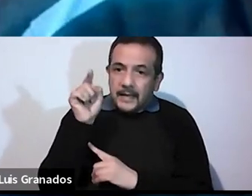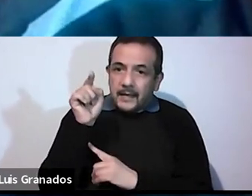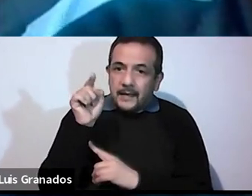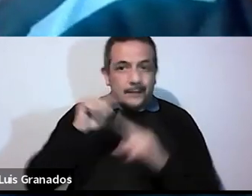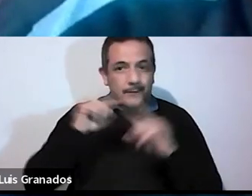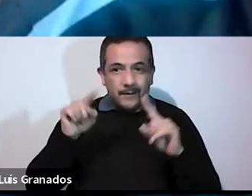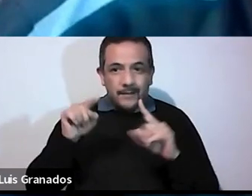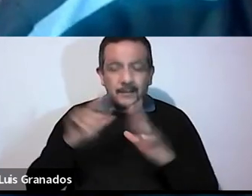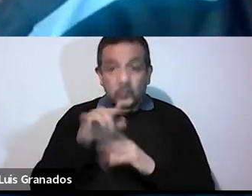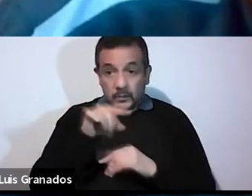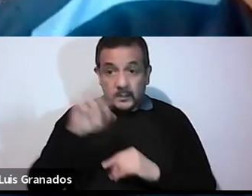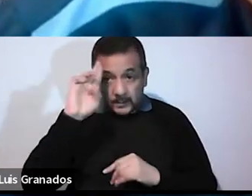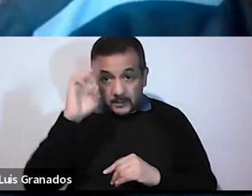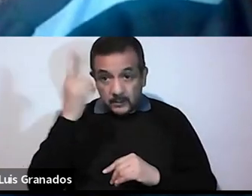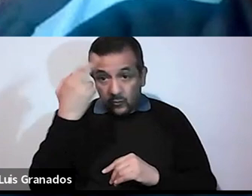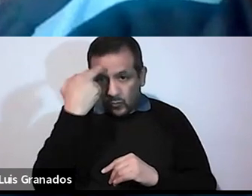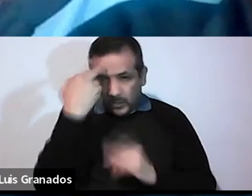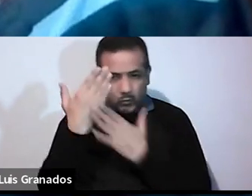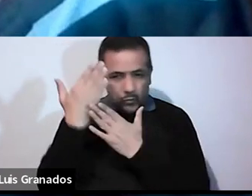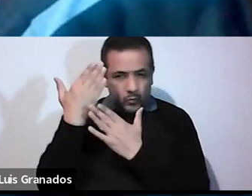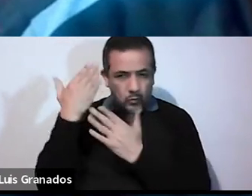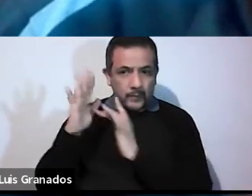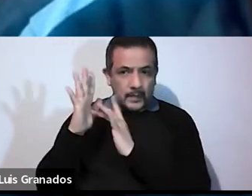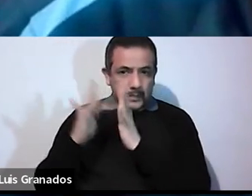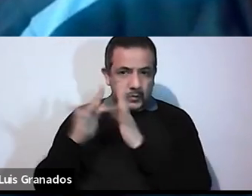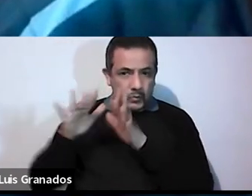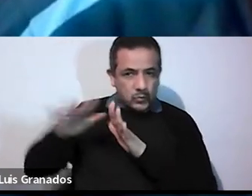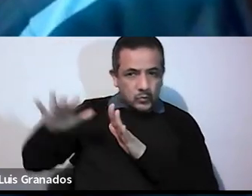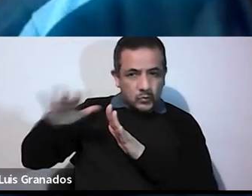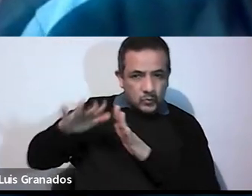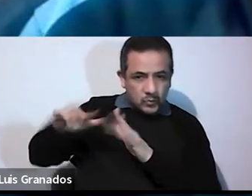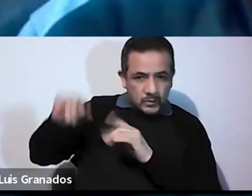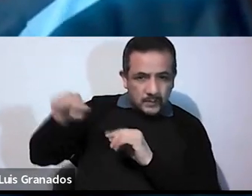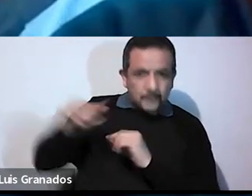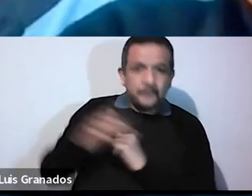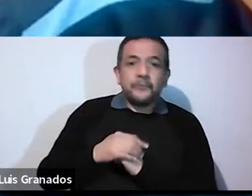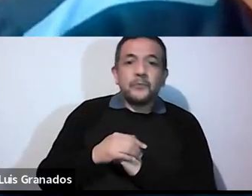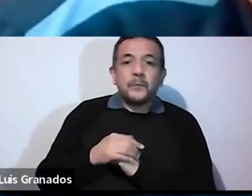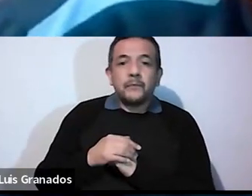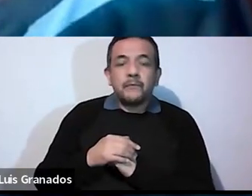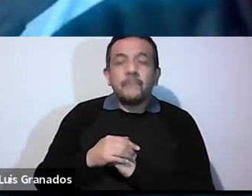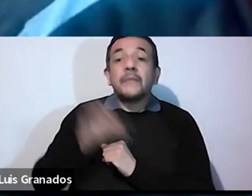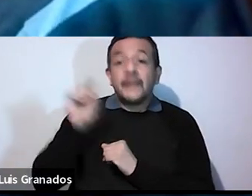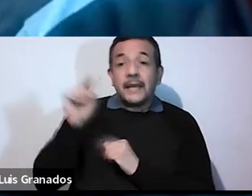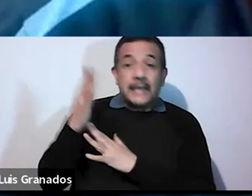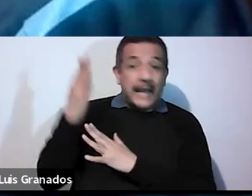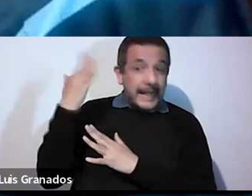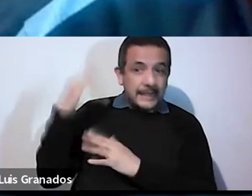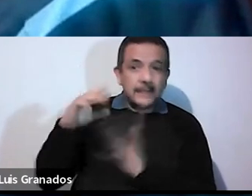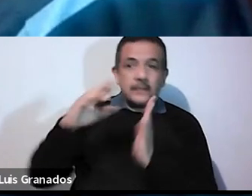contexto, ¿verdad?, en el que vivió Jesús en aquel tiempo, la llamada ley del talión, ¿verdad?,